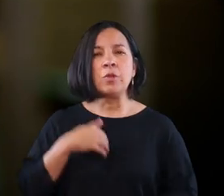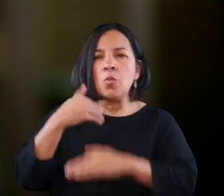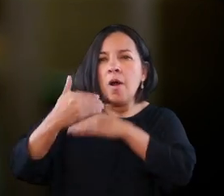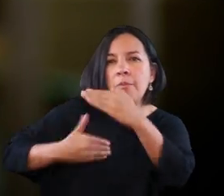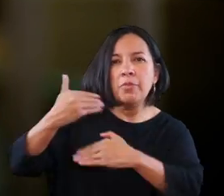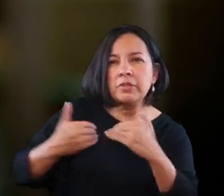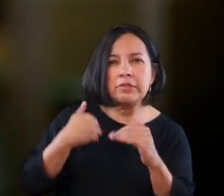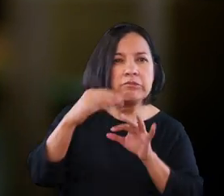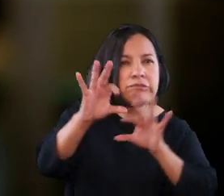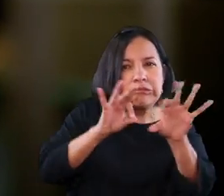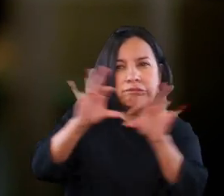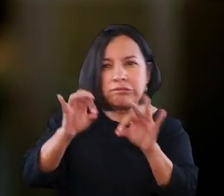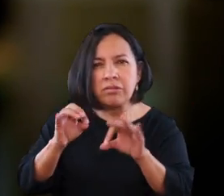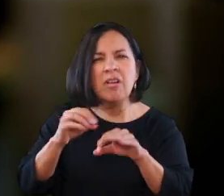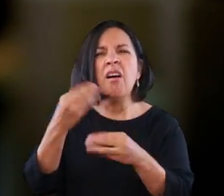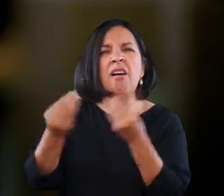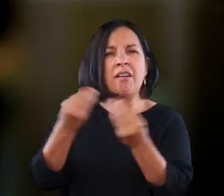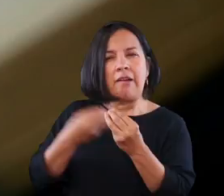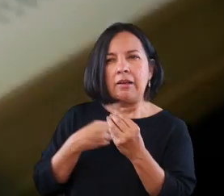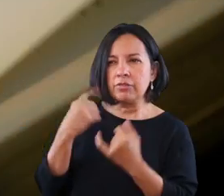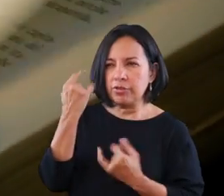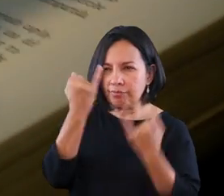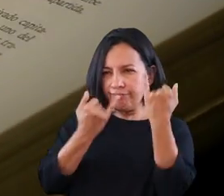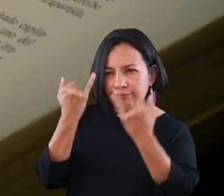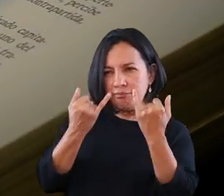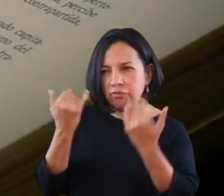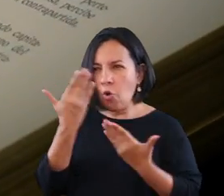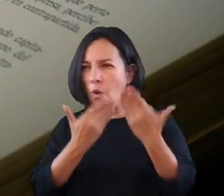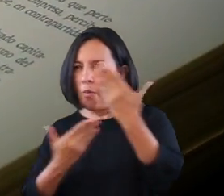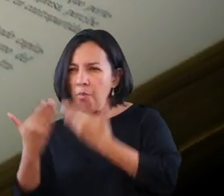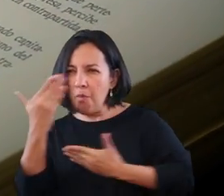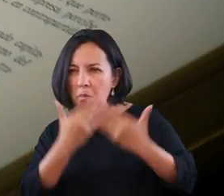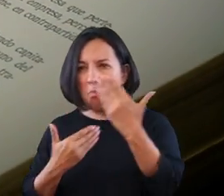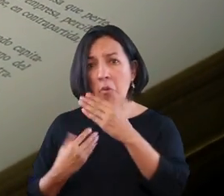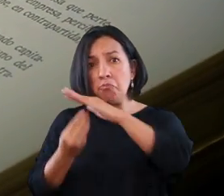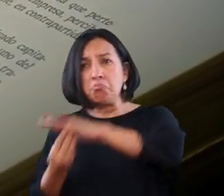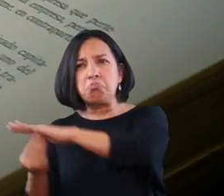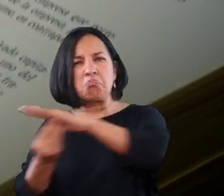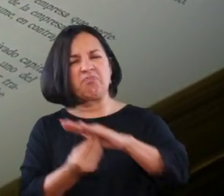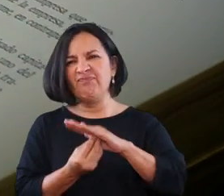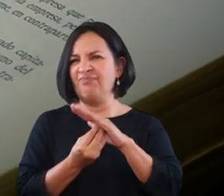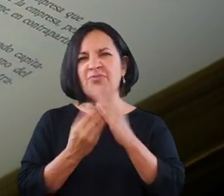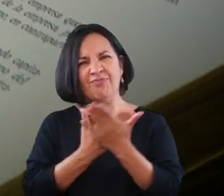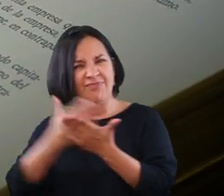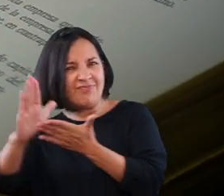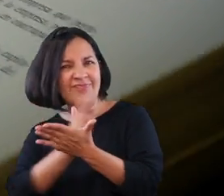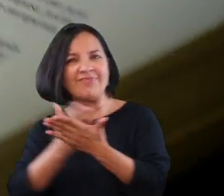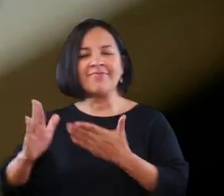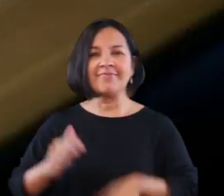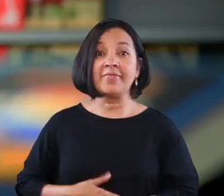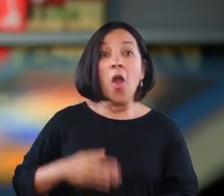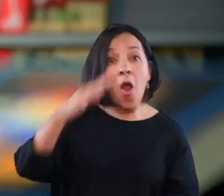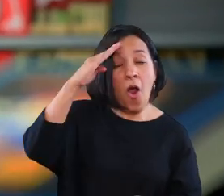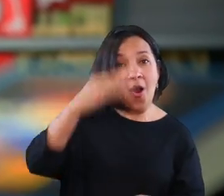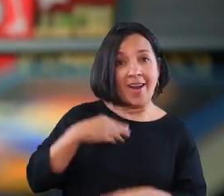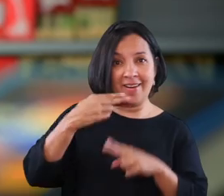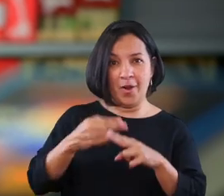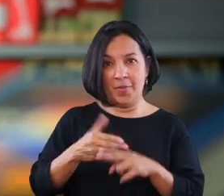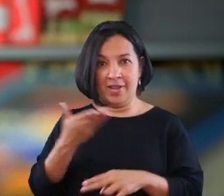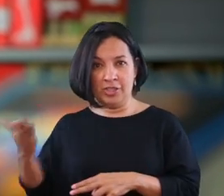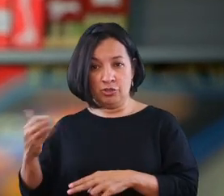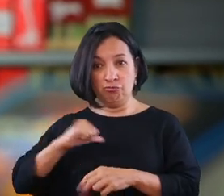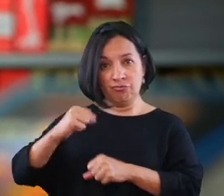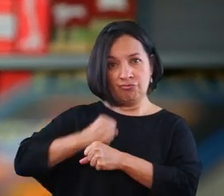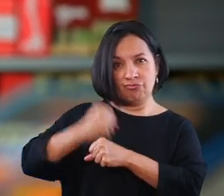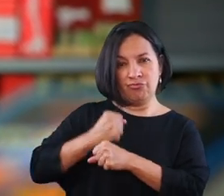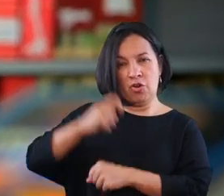Desde el proceso de selección, utilizamos criterios objetivos, libres de discriminación. Hola, mi nombre